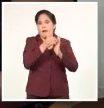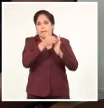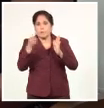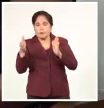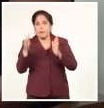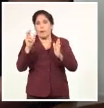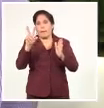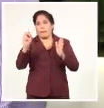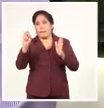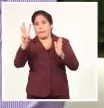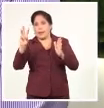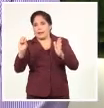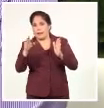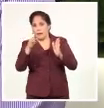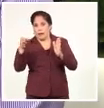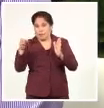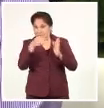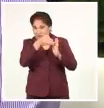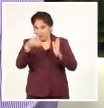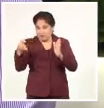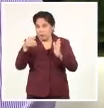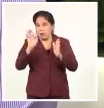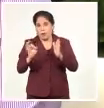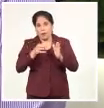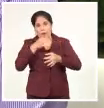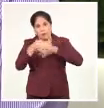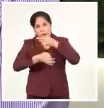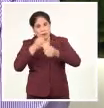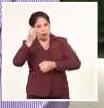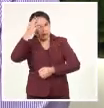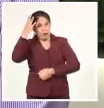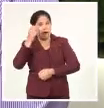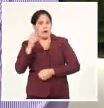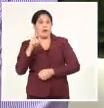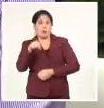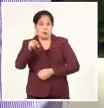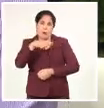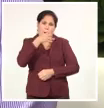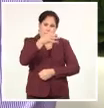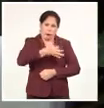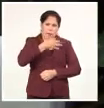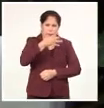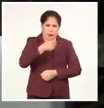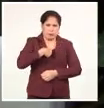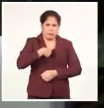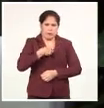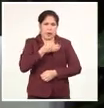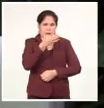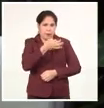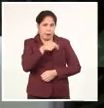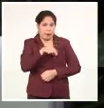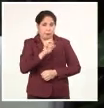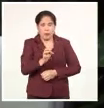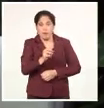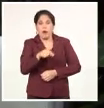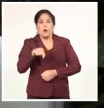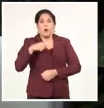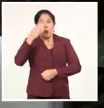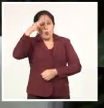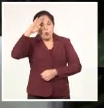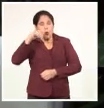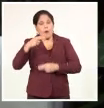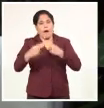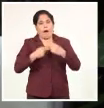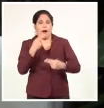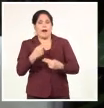2030. En ese sentido, Díaz-Canel explicó a la directora ejecutiva del Fondo de Población de la ONU cuánto hace Cuba en